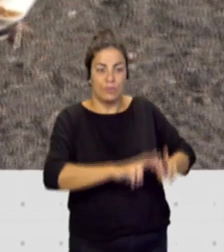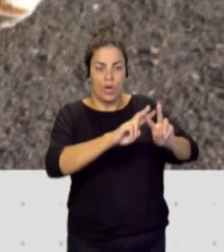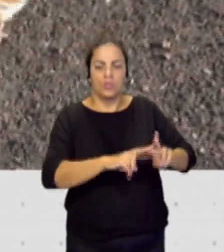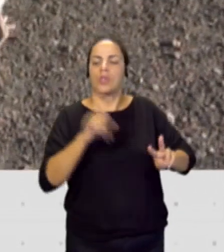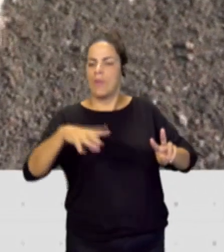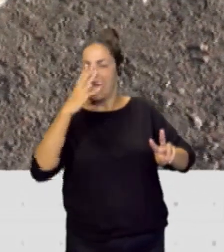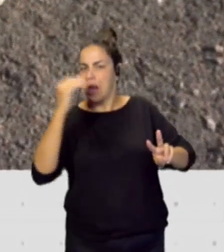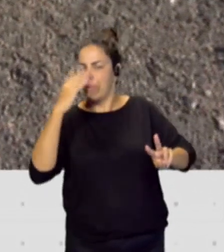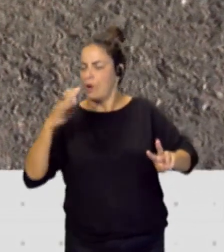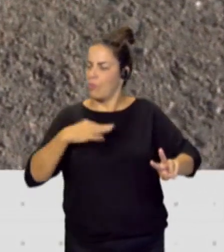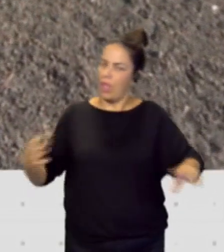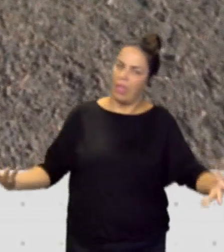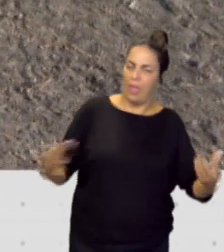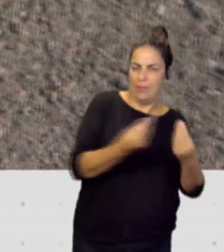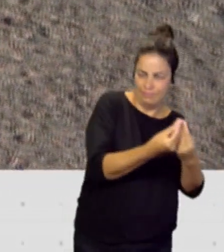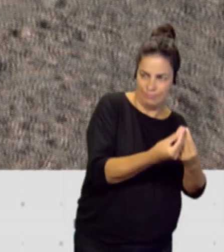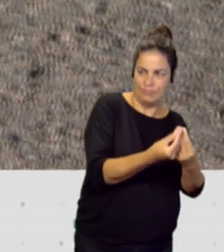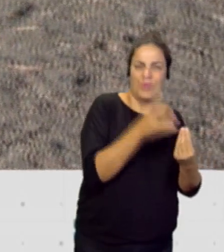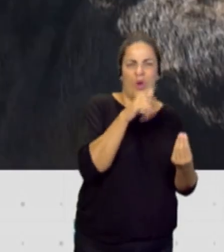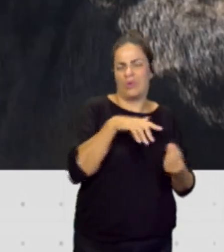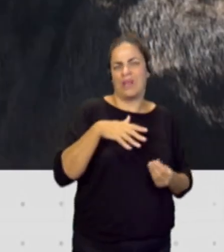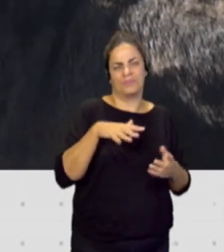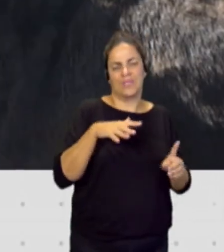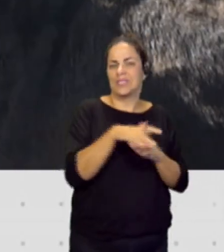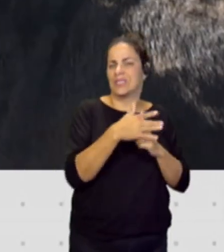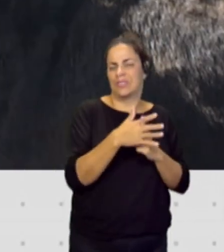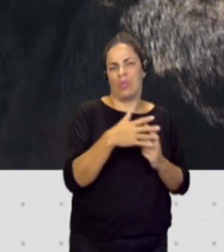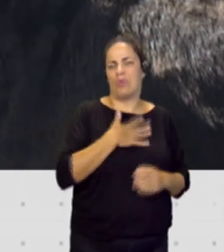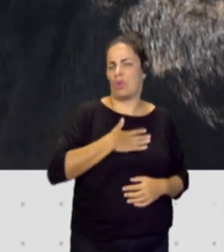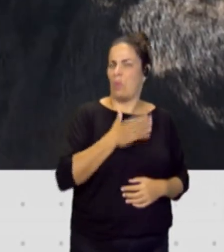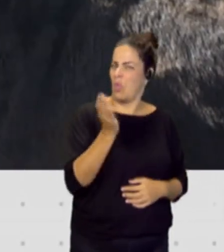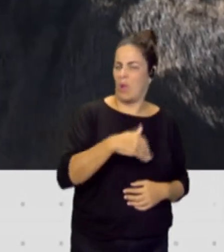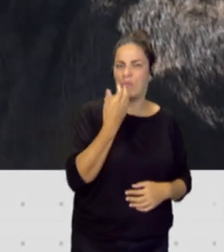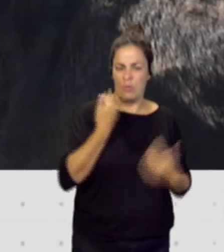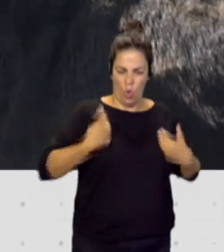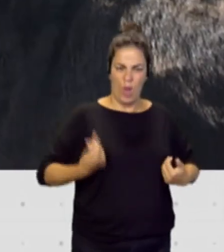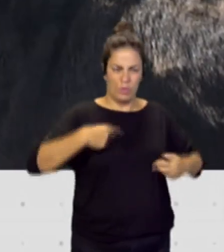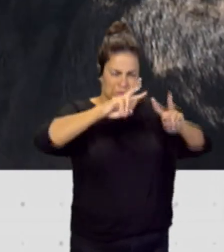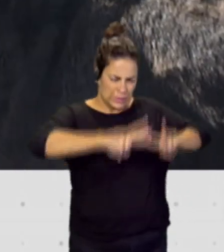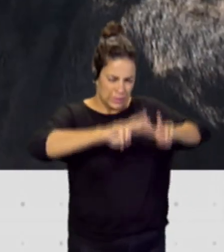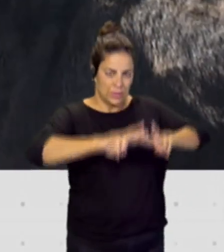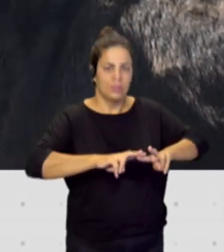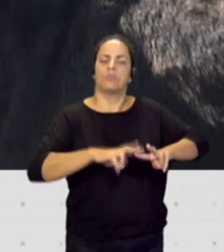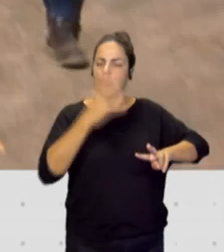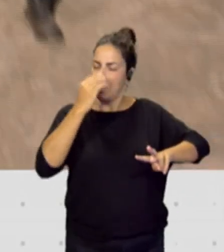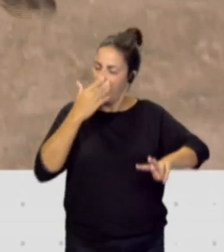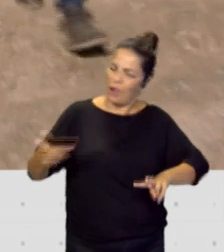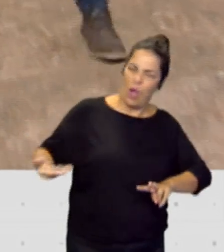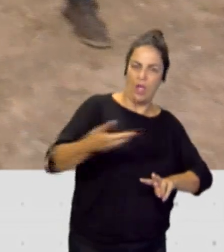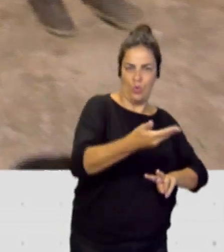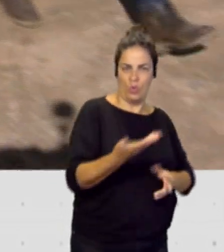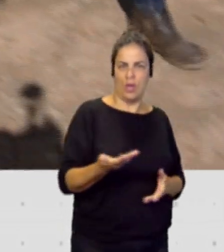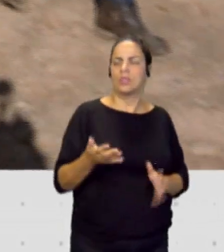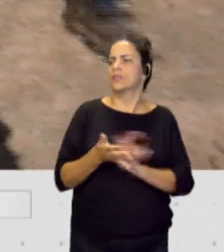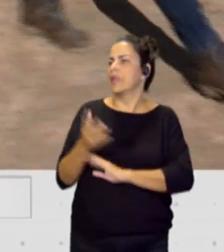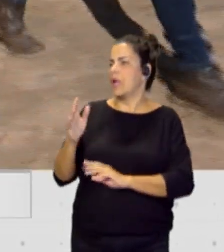acompañarle en una cosa tan incómoda como puede ser una exploración física. Claro, imaginemos que son perros que están entrenados específicamente